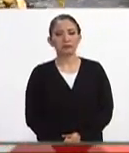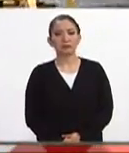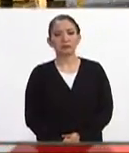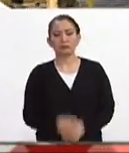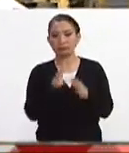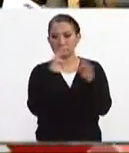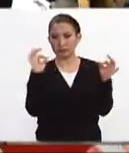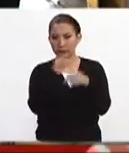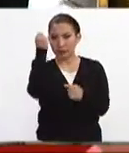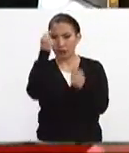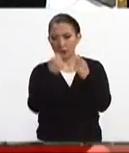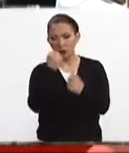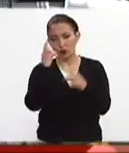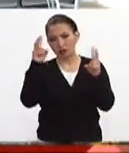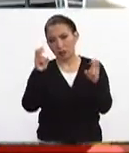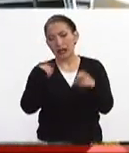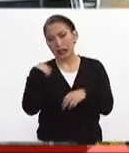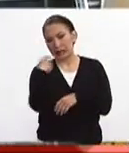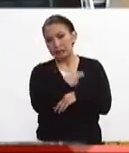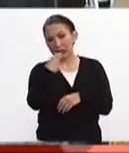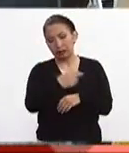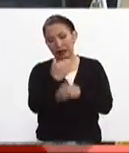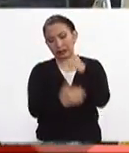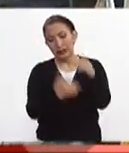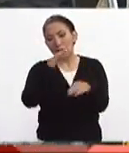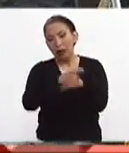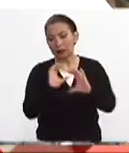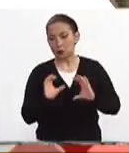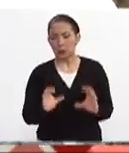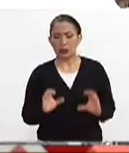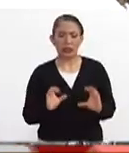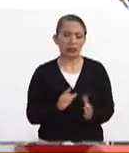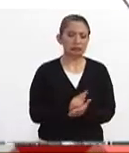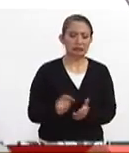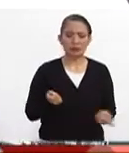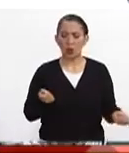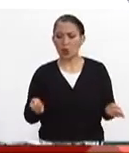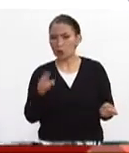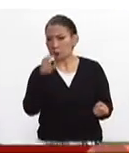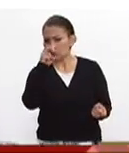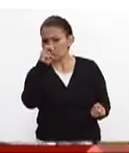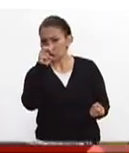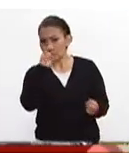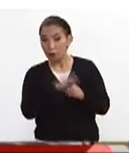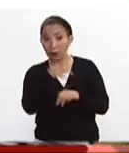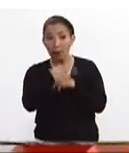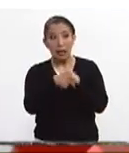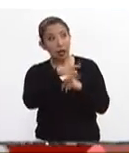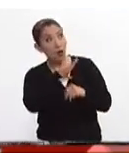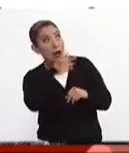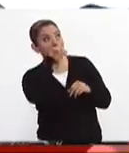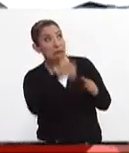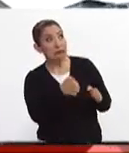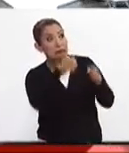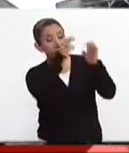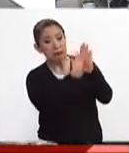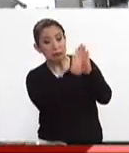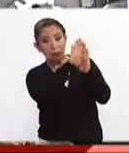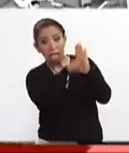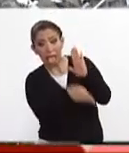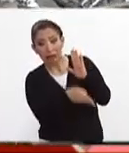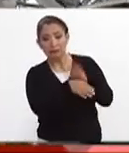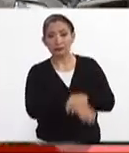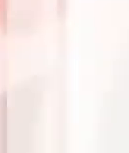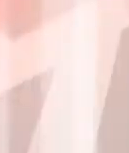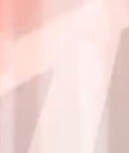Explicó que en algunos casos ha sido necesario avanzar con mayor precaución y con controles más estrictos por los riesgos que presentan las estructuras.